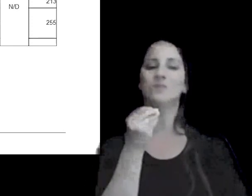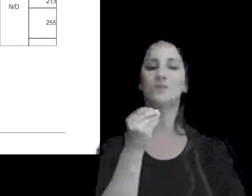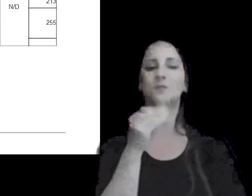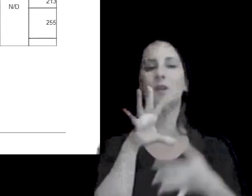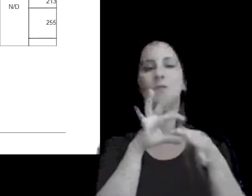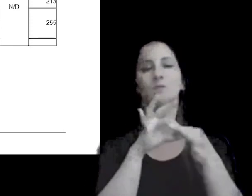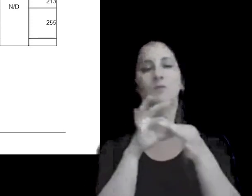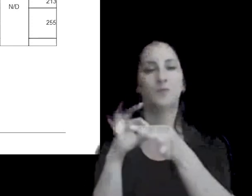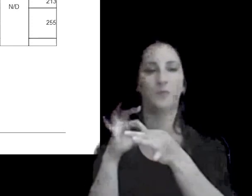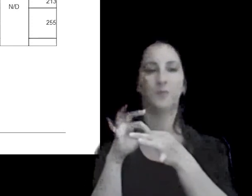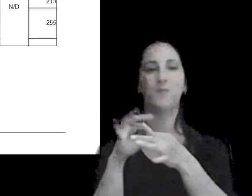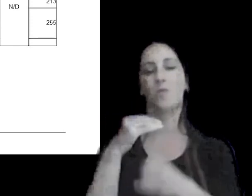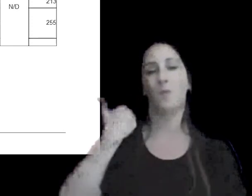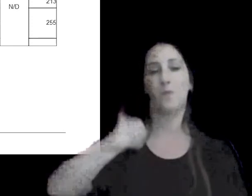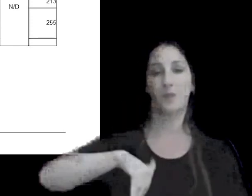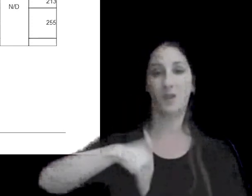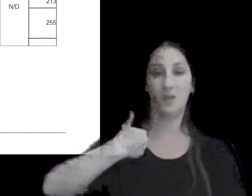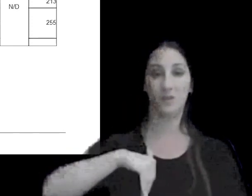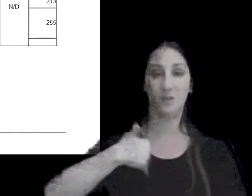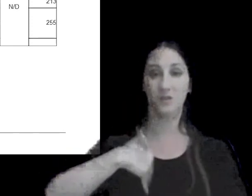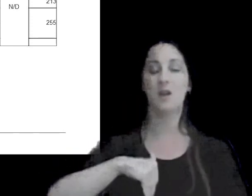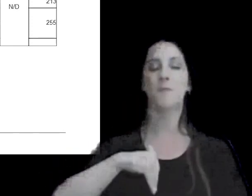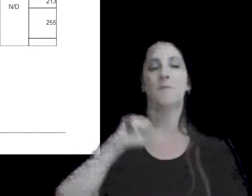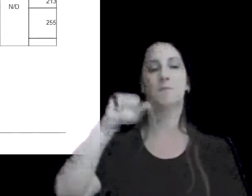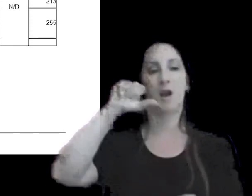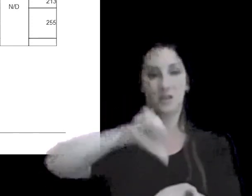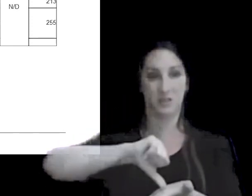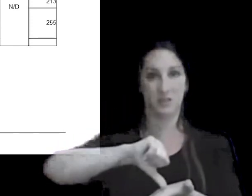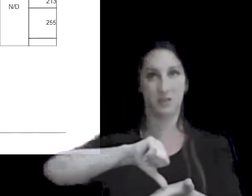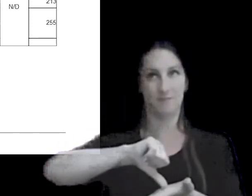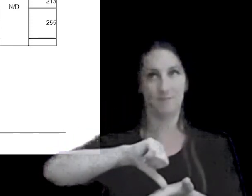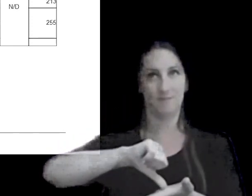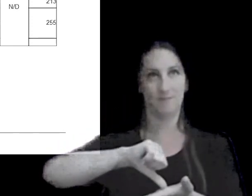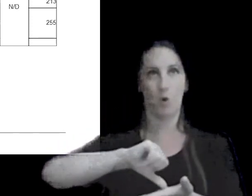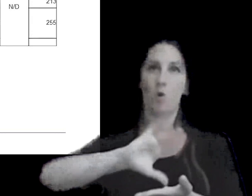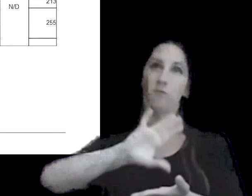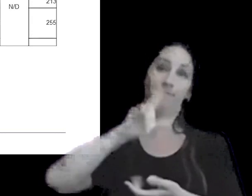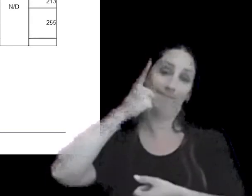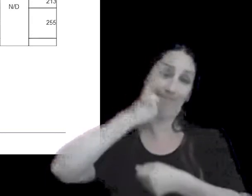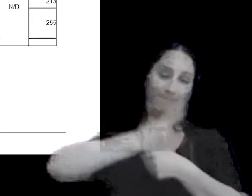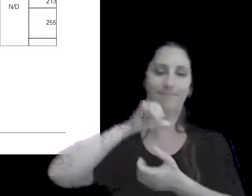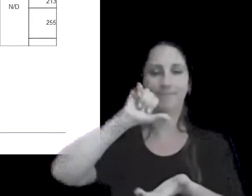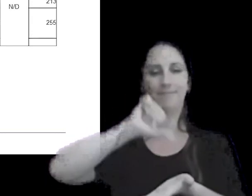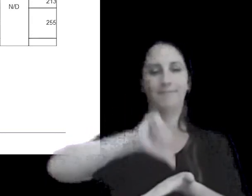que Argentina es uno de los países por no decir el país con